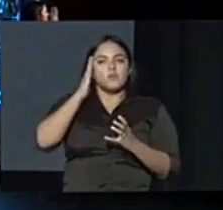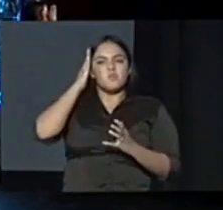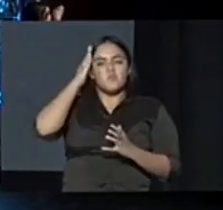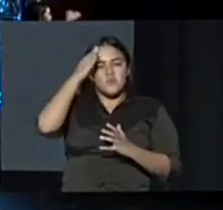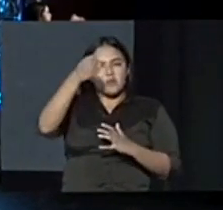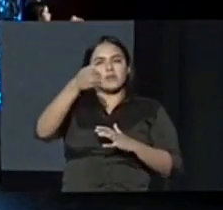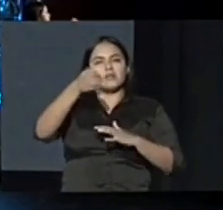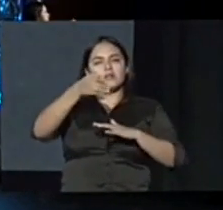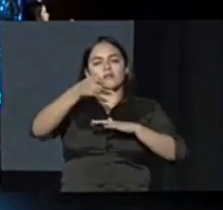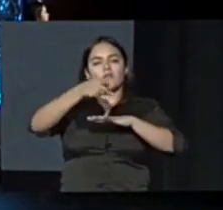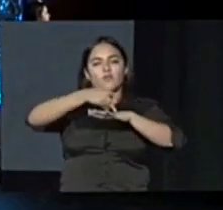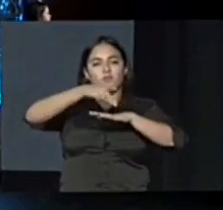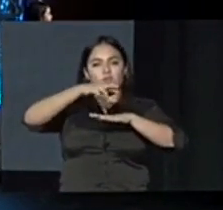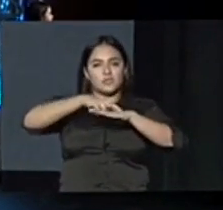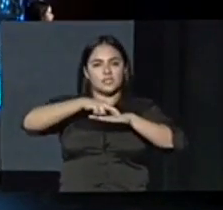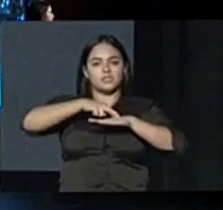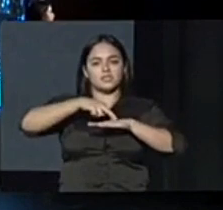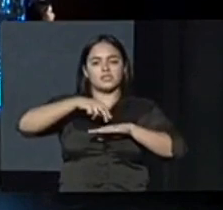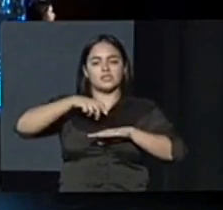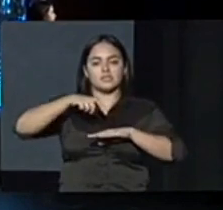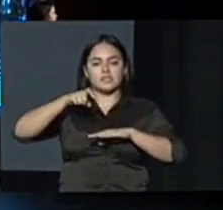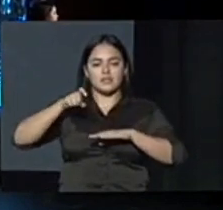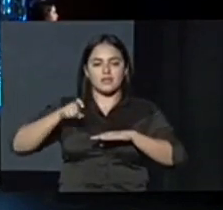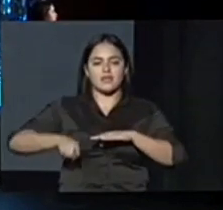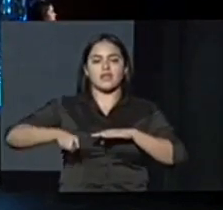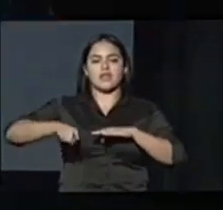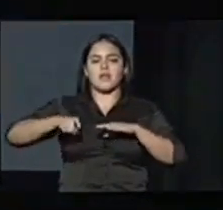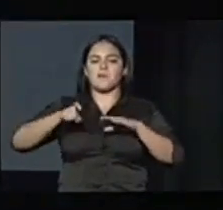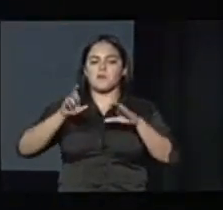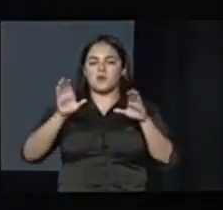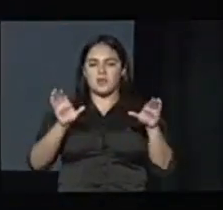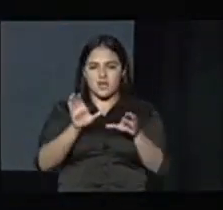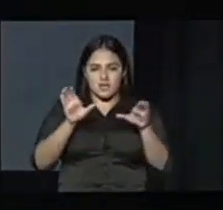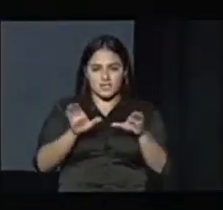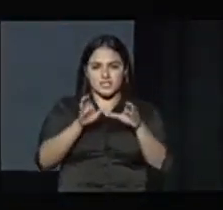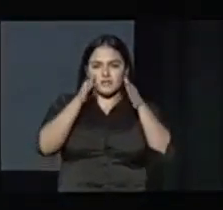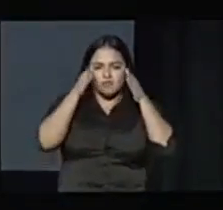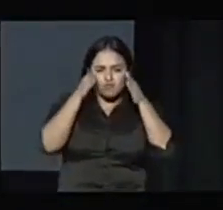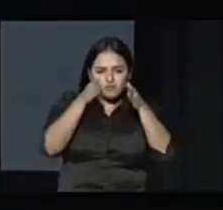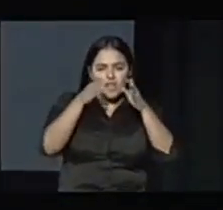tenemos que poner la acción en la educación del presente